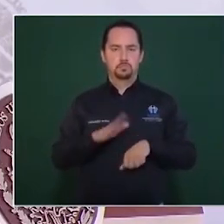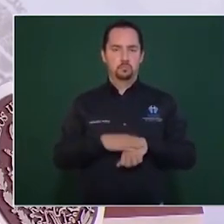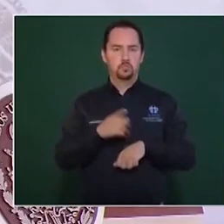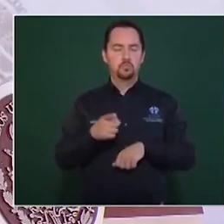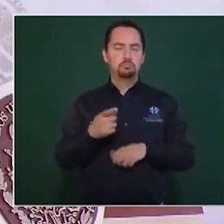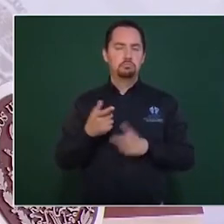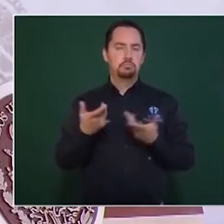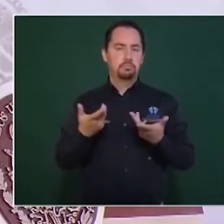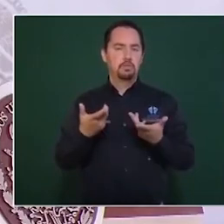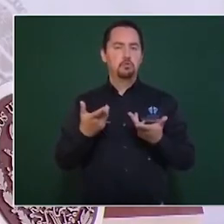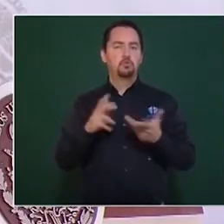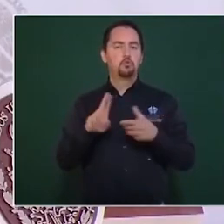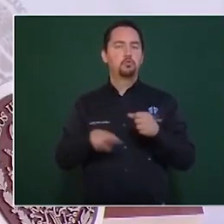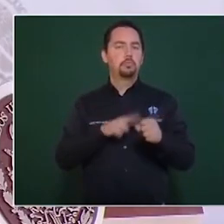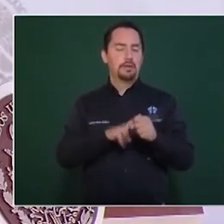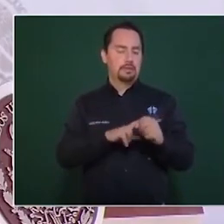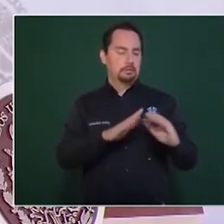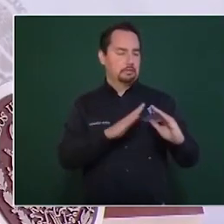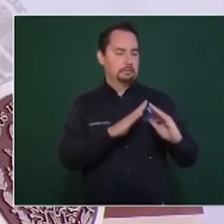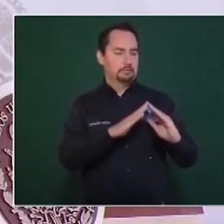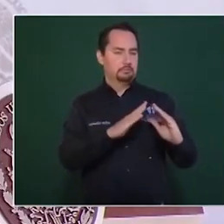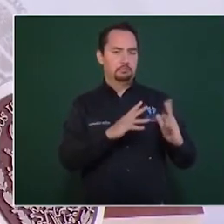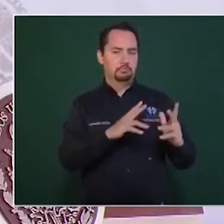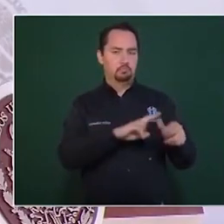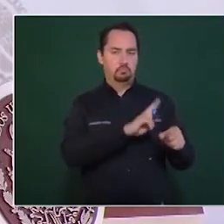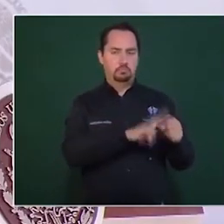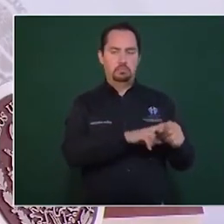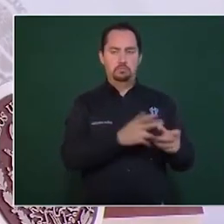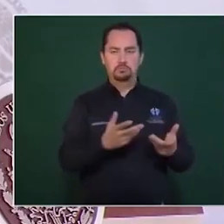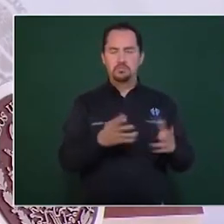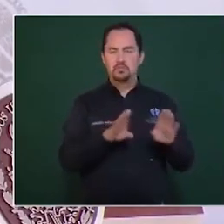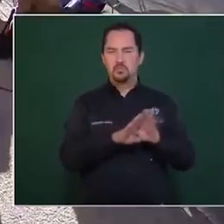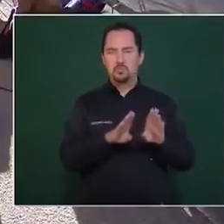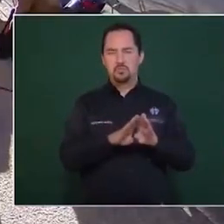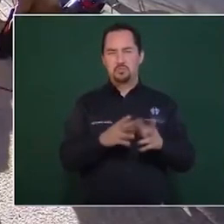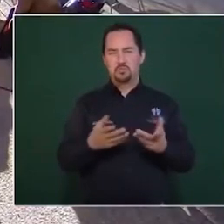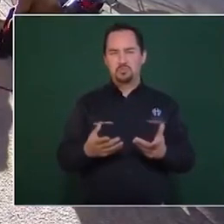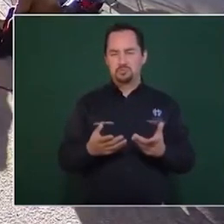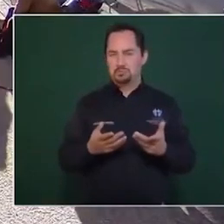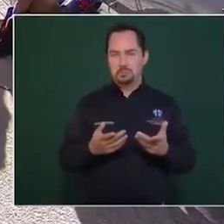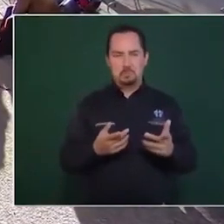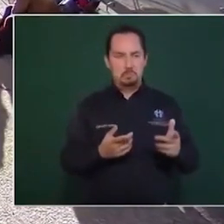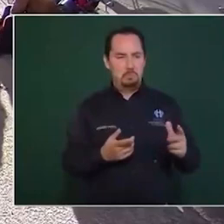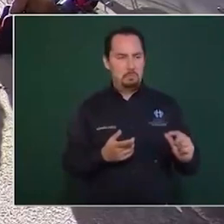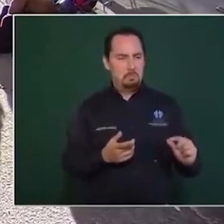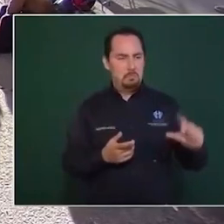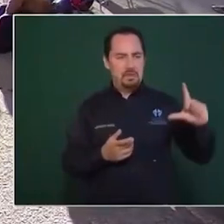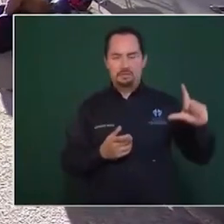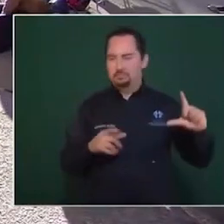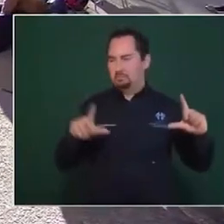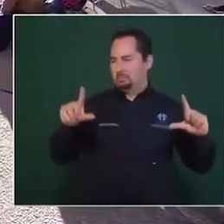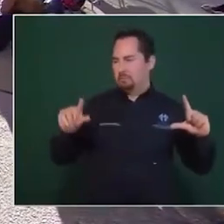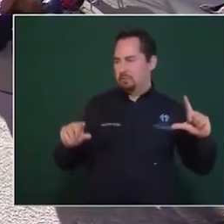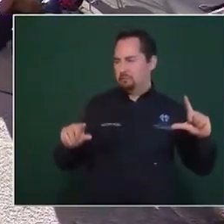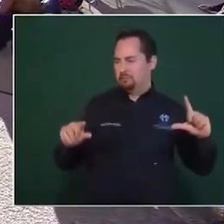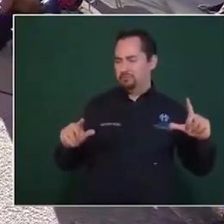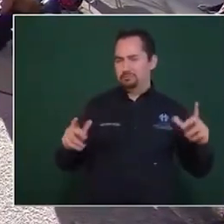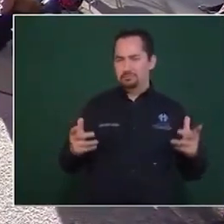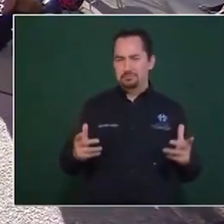popular o clase media? O que una